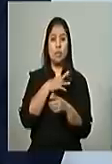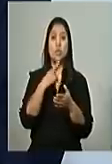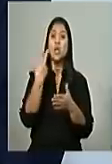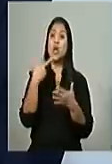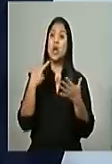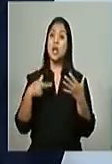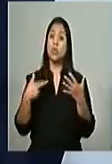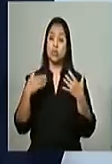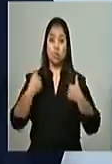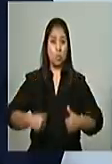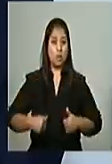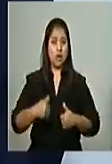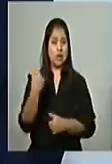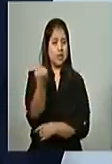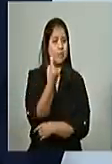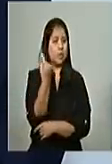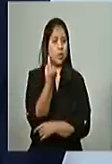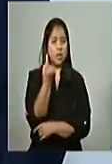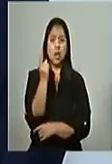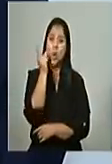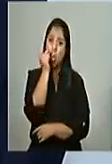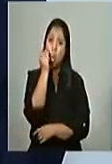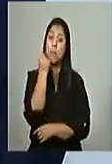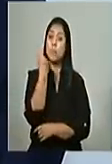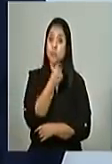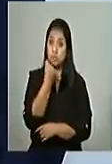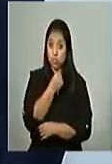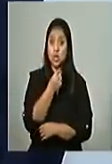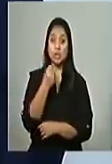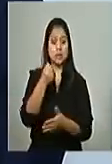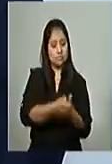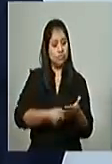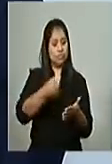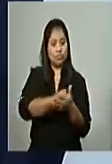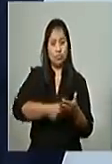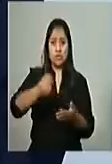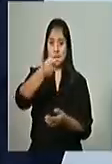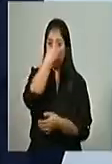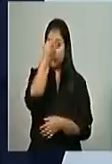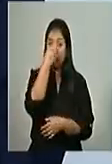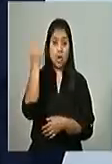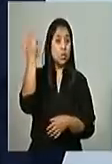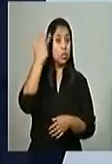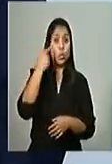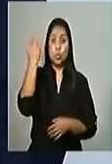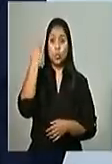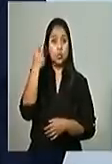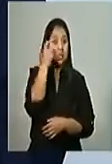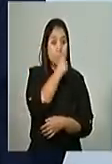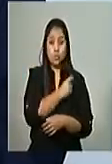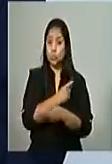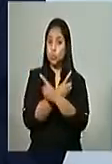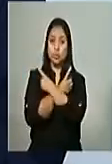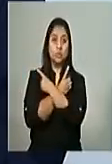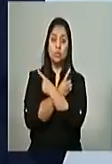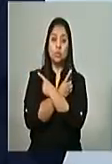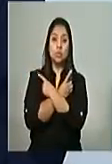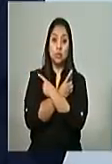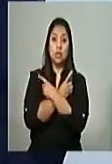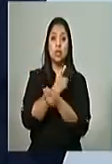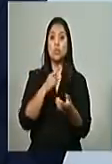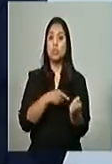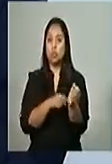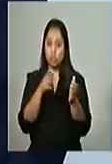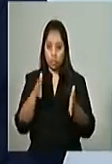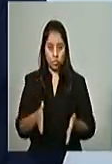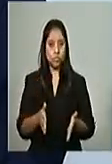valioso de hombres y mujeres que trabajan cada día. Sin descanso. Médicos,